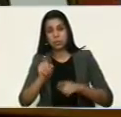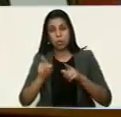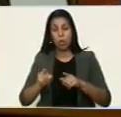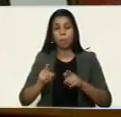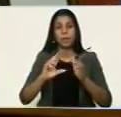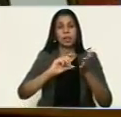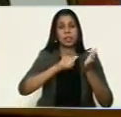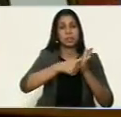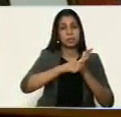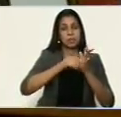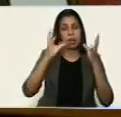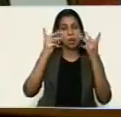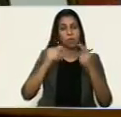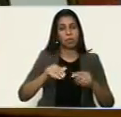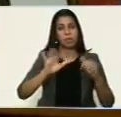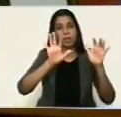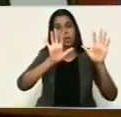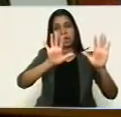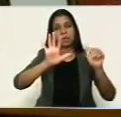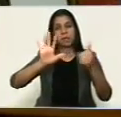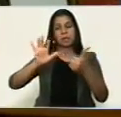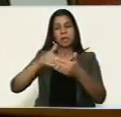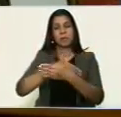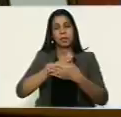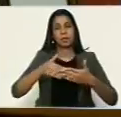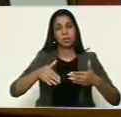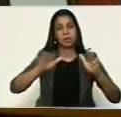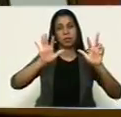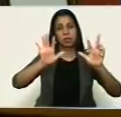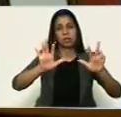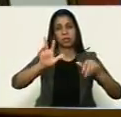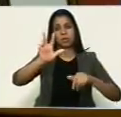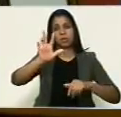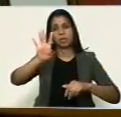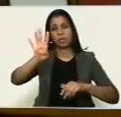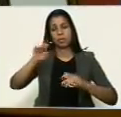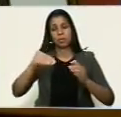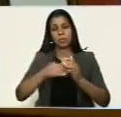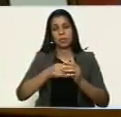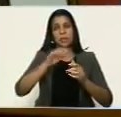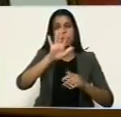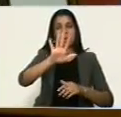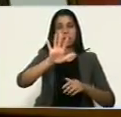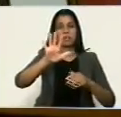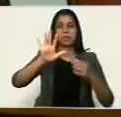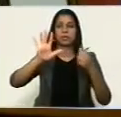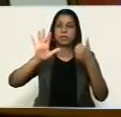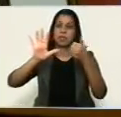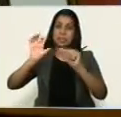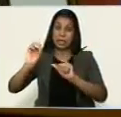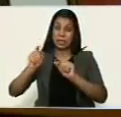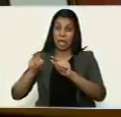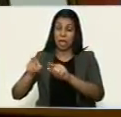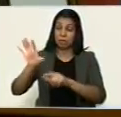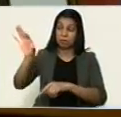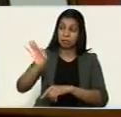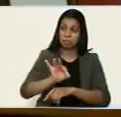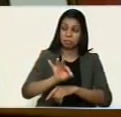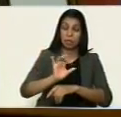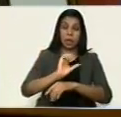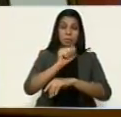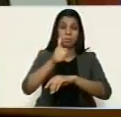cédula de identidad número 16.834.560, como presidente